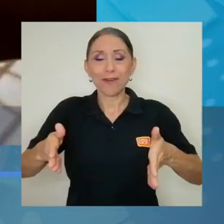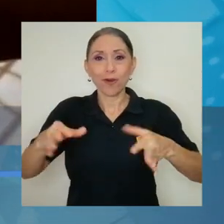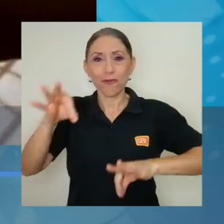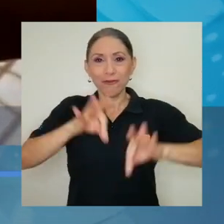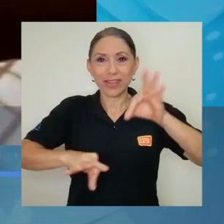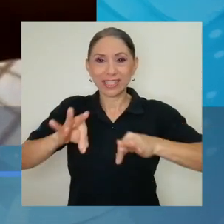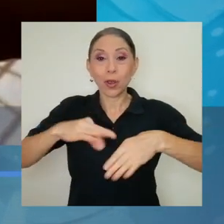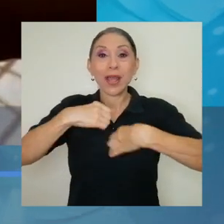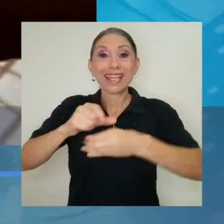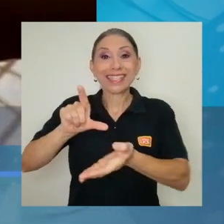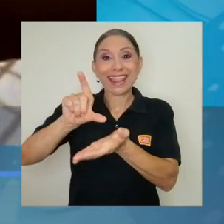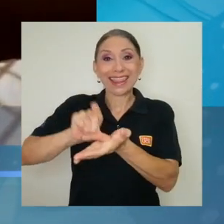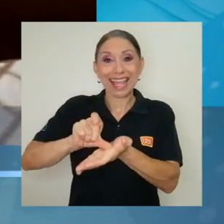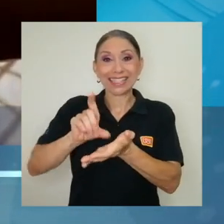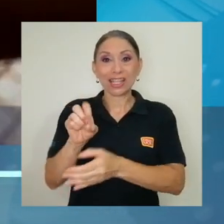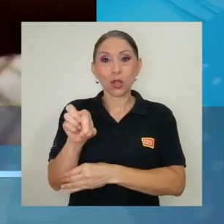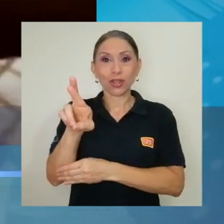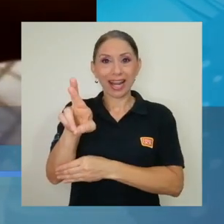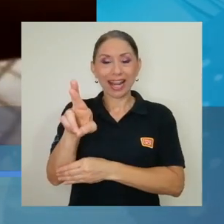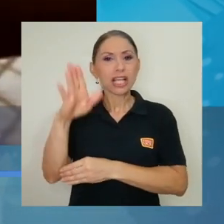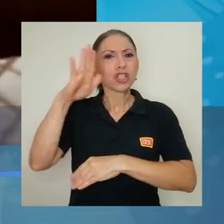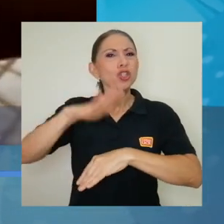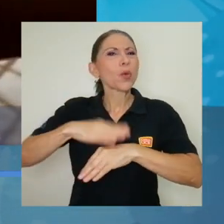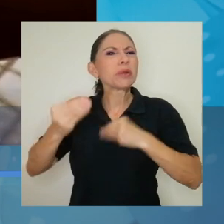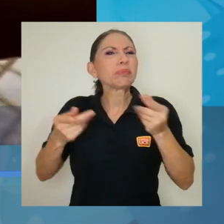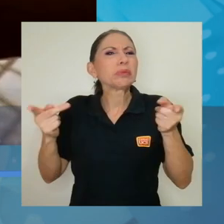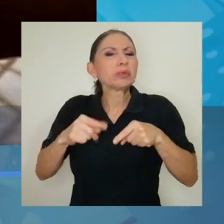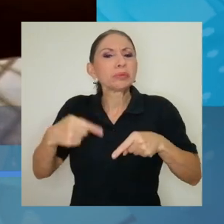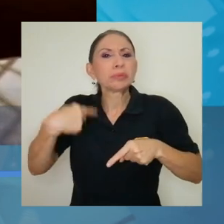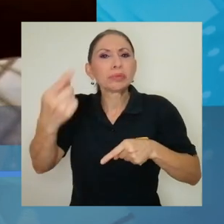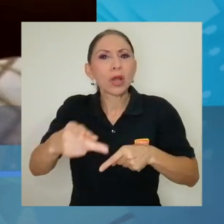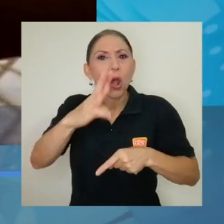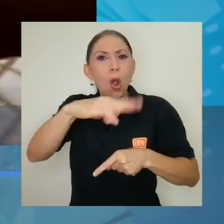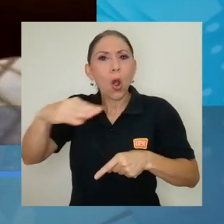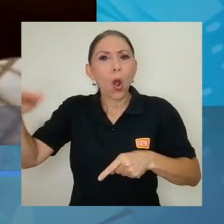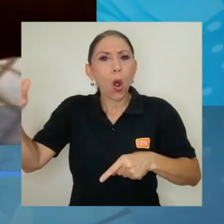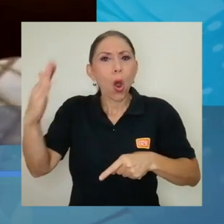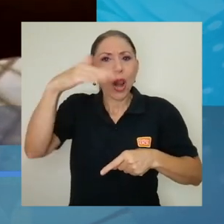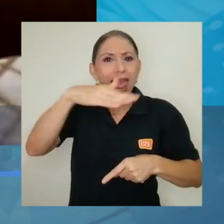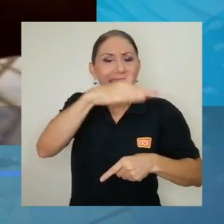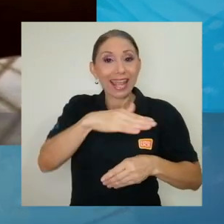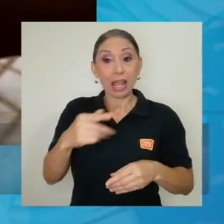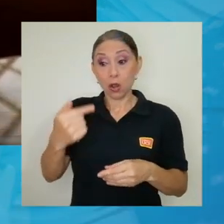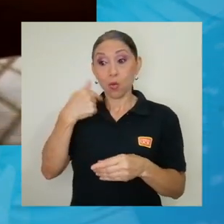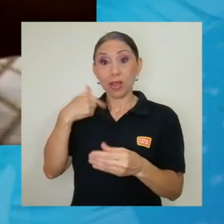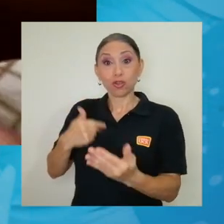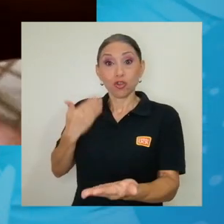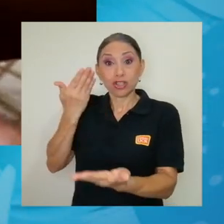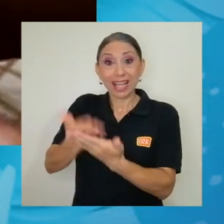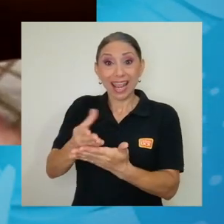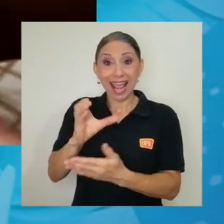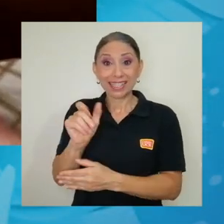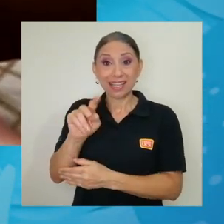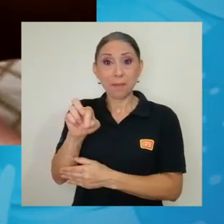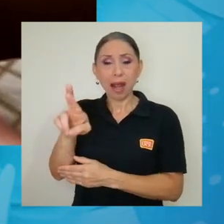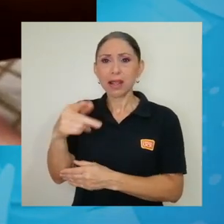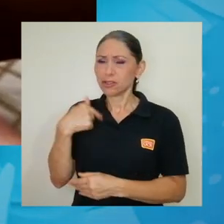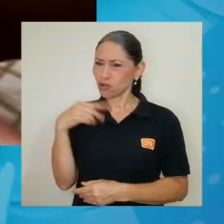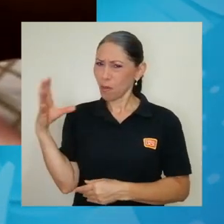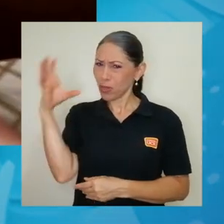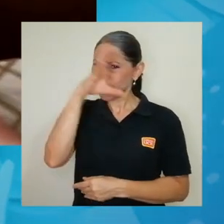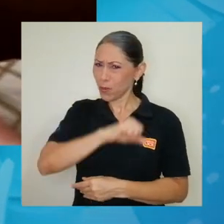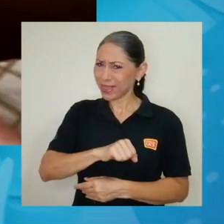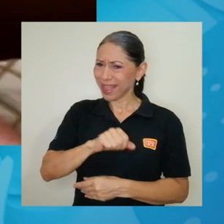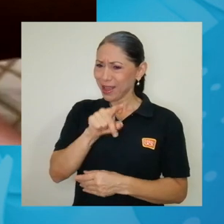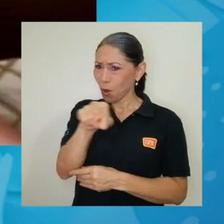hice una tesis de doctorado en pronóstico de oleaje. Y cuando llegué al CIMAR me entero de que los compañeros se